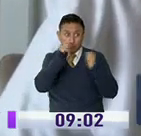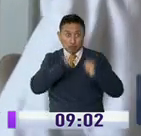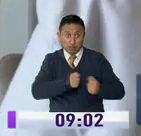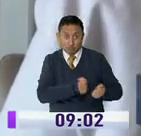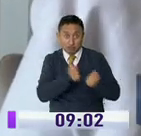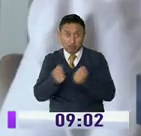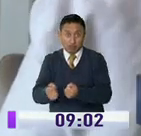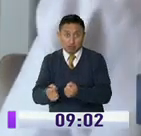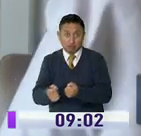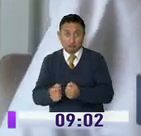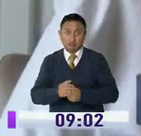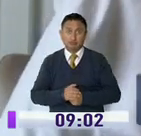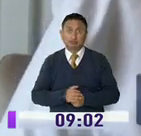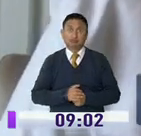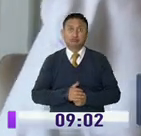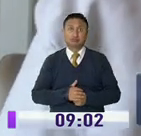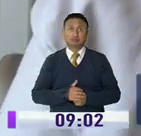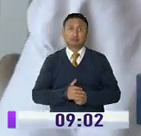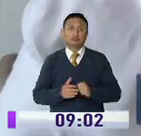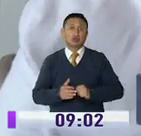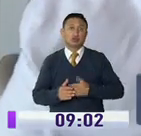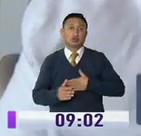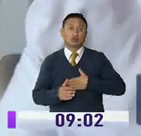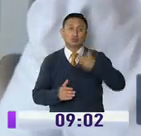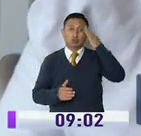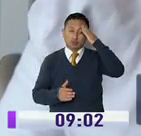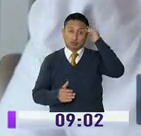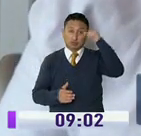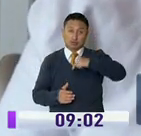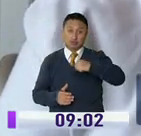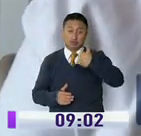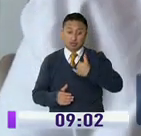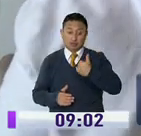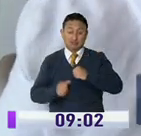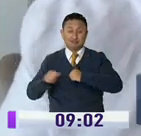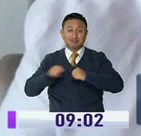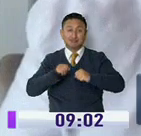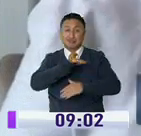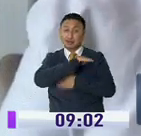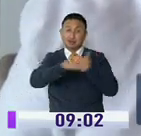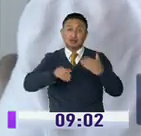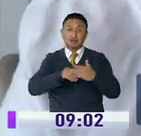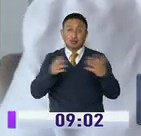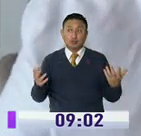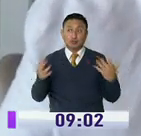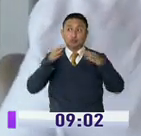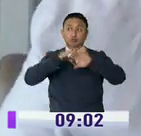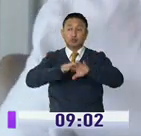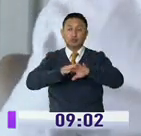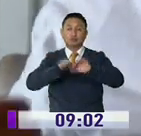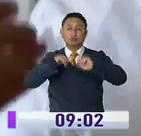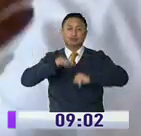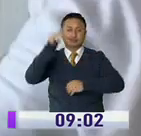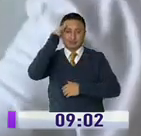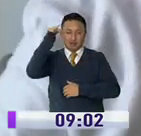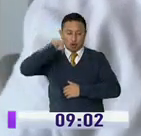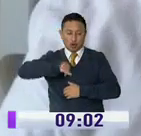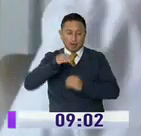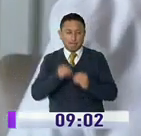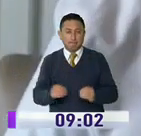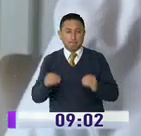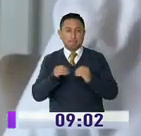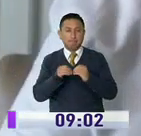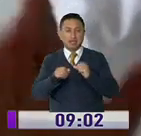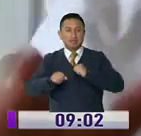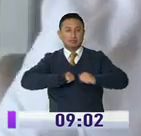operativa para hacerlo. Y creo yo que este es el resultado del esfuerzo en conjunto de toda una comunidad que reconoce que debemos aumentar nuestra